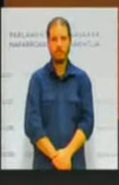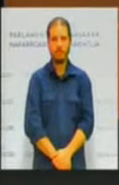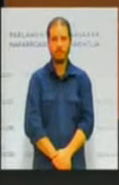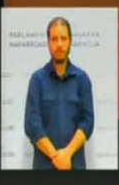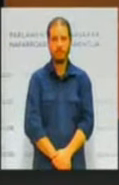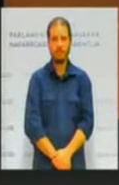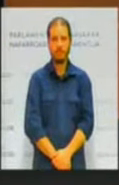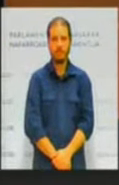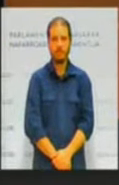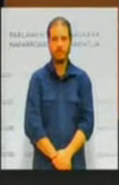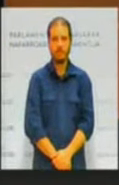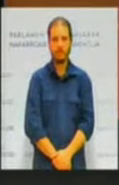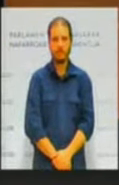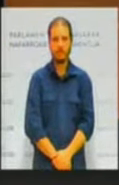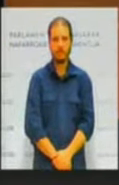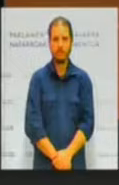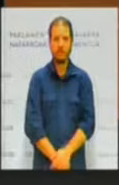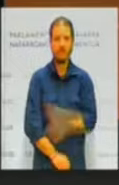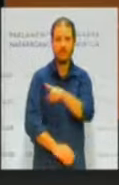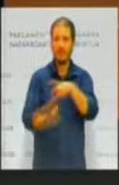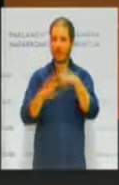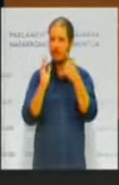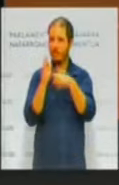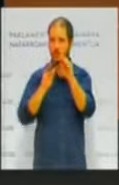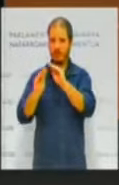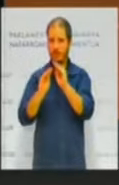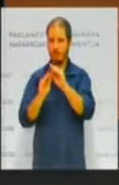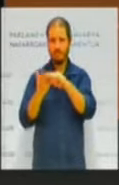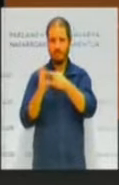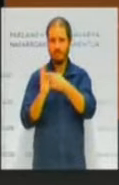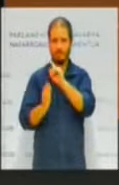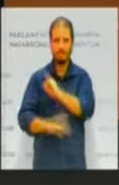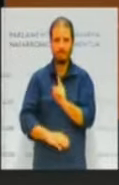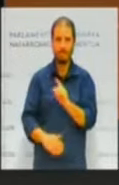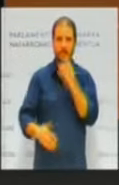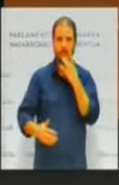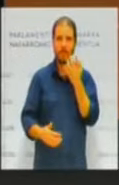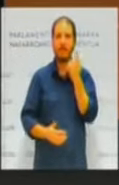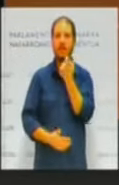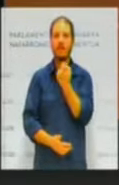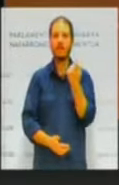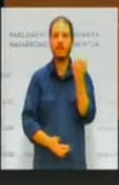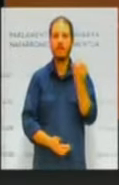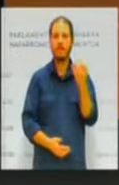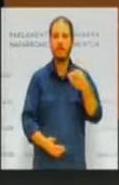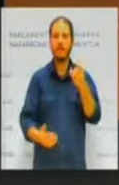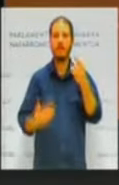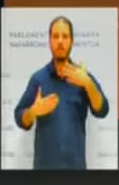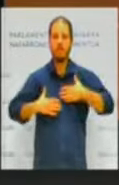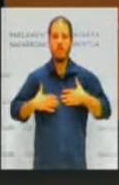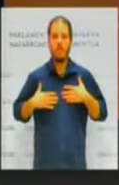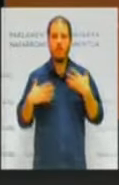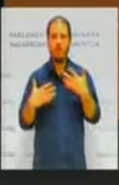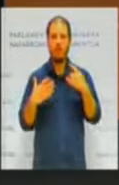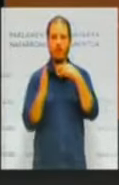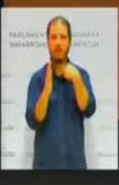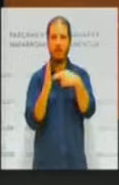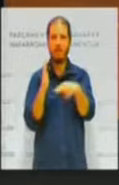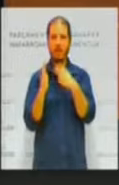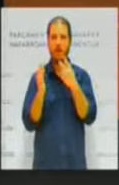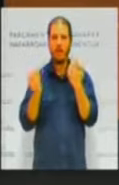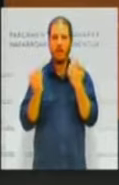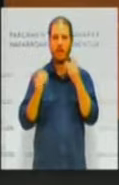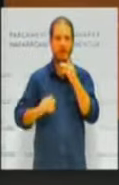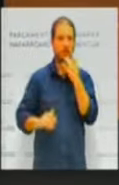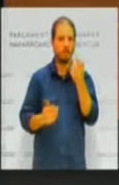que con una ley no se soluciona. Que lo que hace falta es tener una voluntad de ser transparente. Y eso pasa por una actitud de